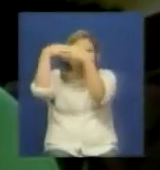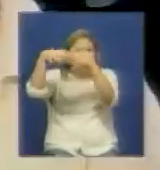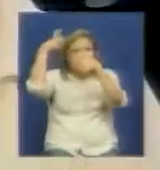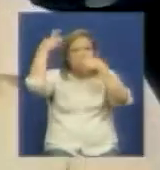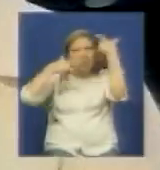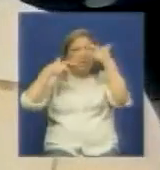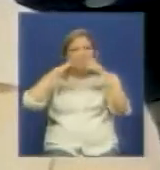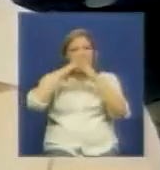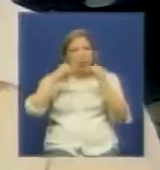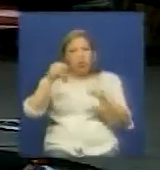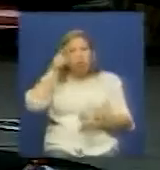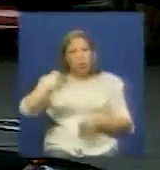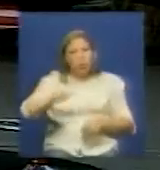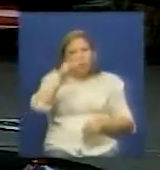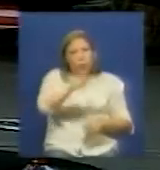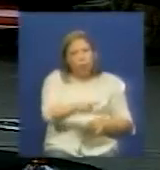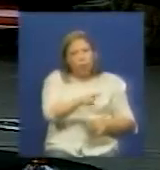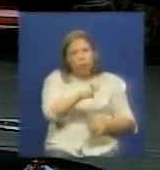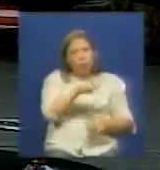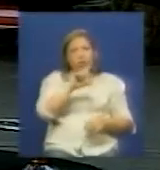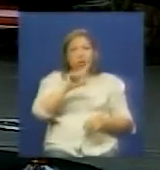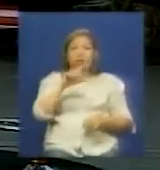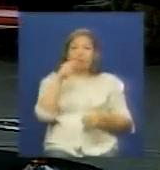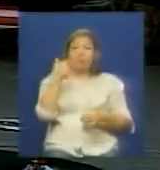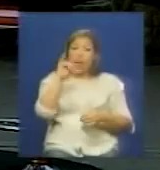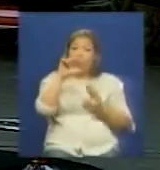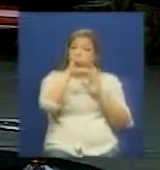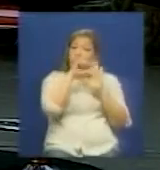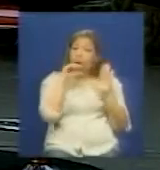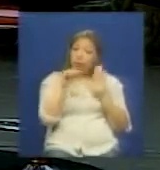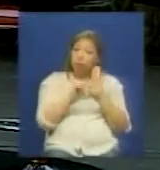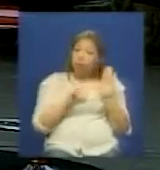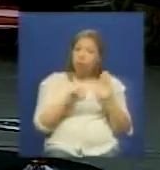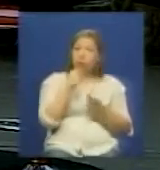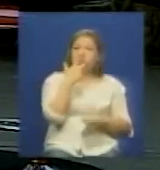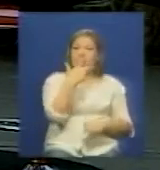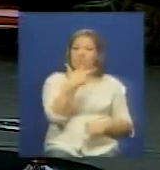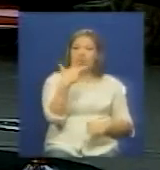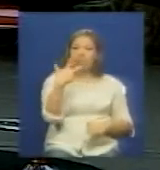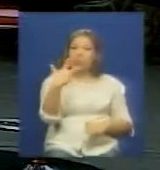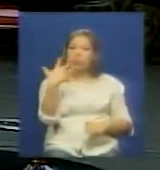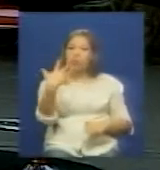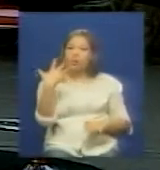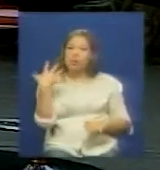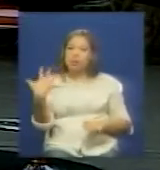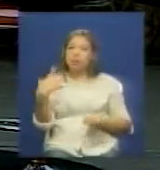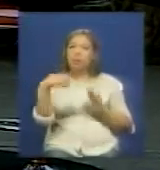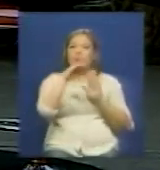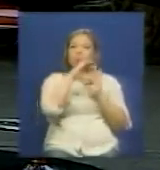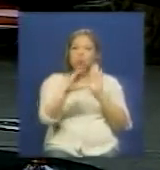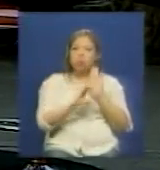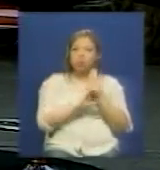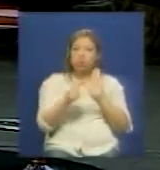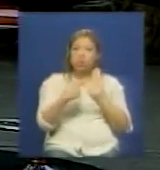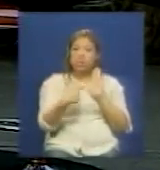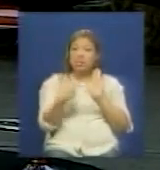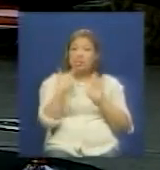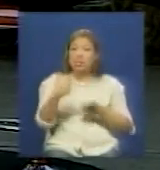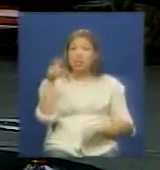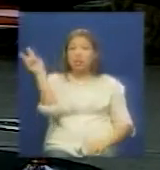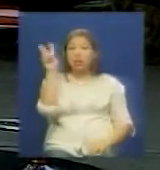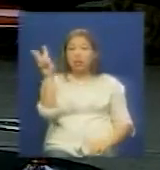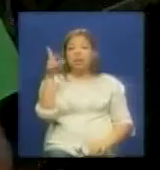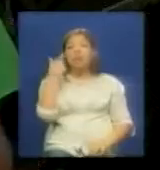Chávez claro que si Gustavo el artículo 350 de la constitución reza digamos parafraseándolo un poco que además Venezuela siendo